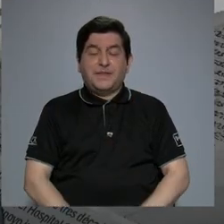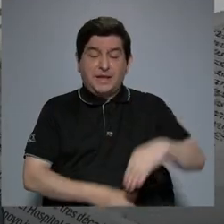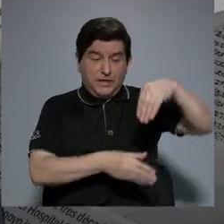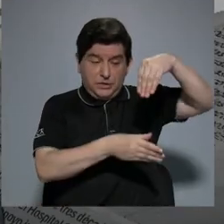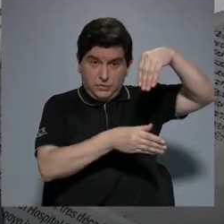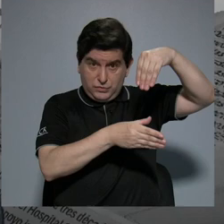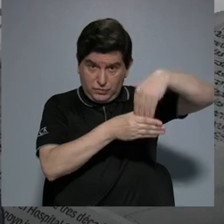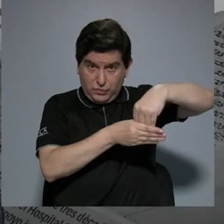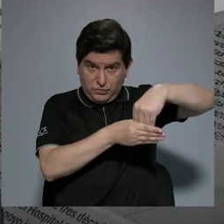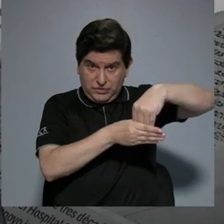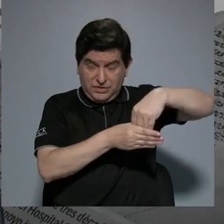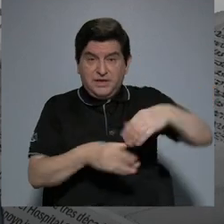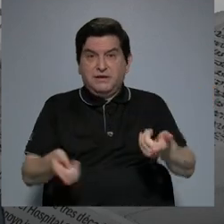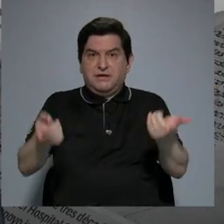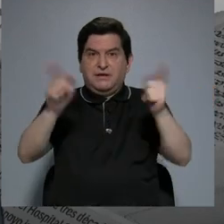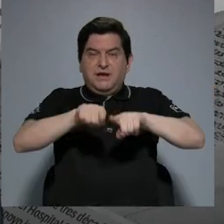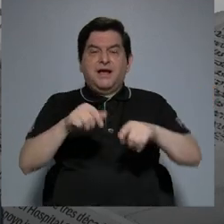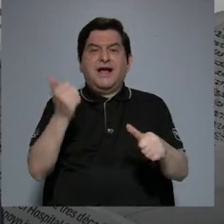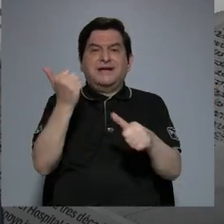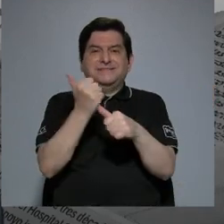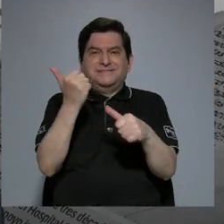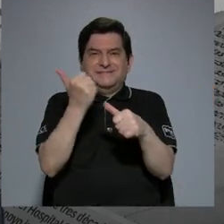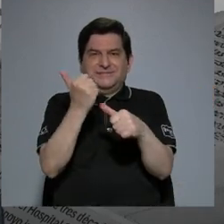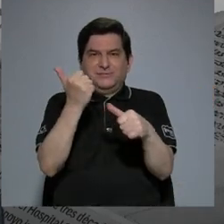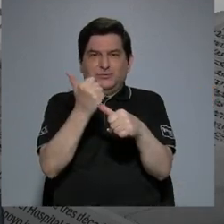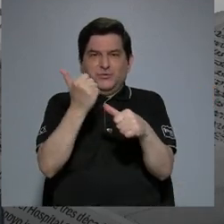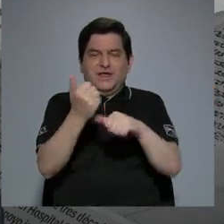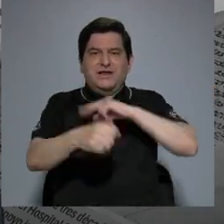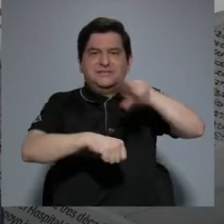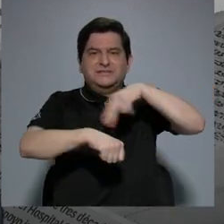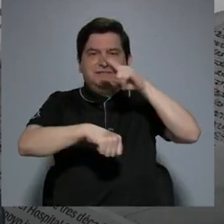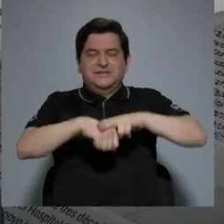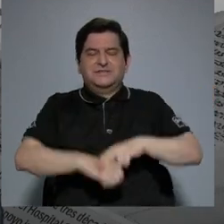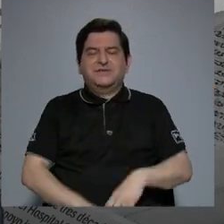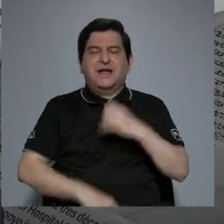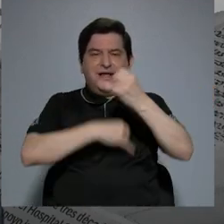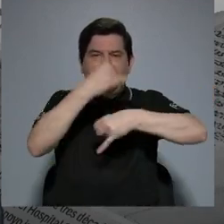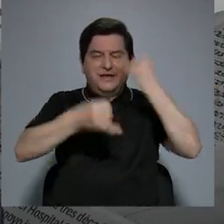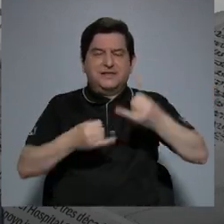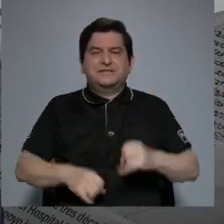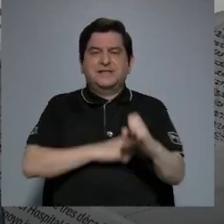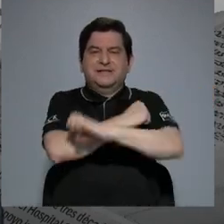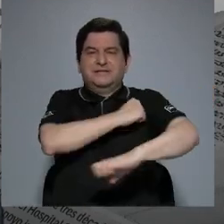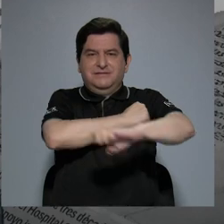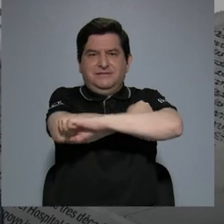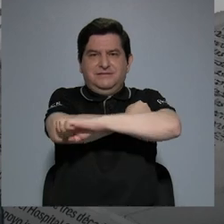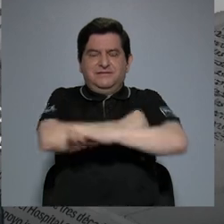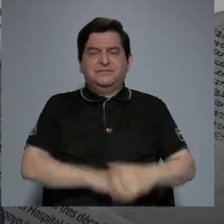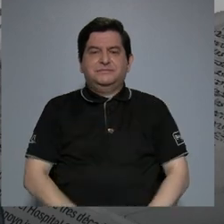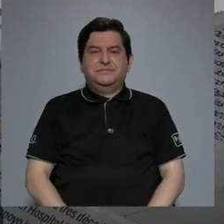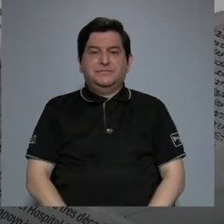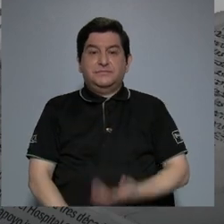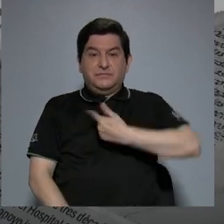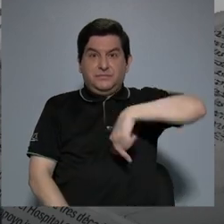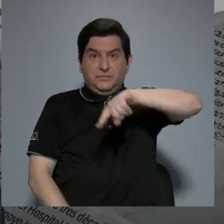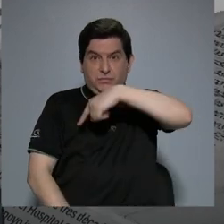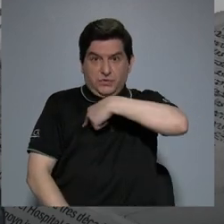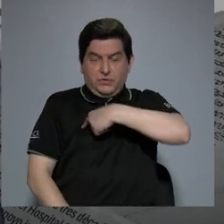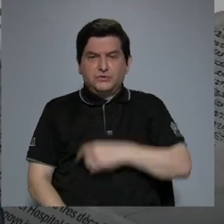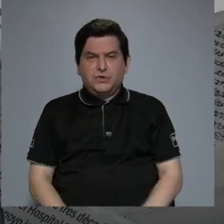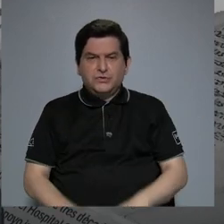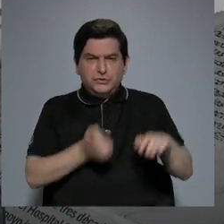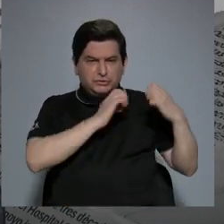a las asesorías nacionales de lenguas extranjeras. Entonces, hacemos toda una